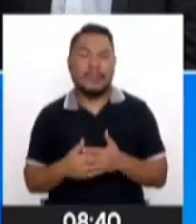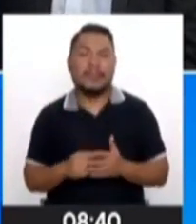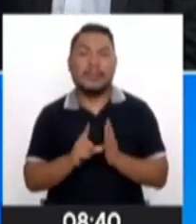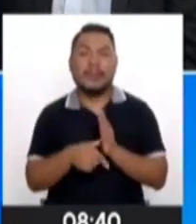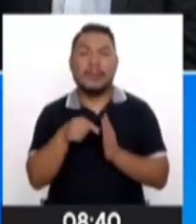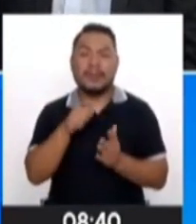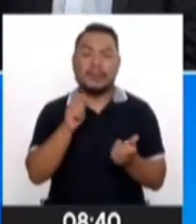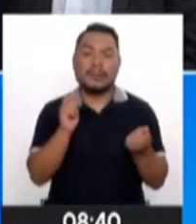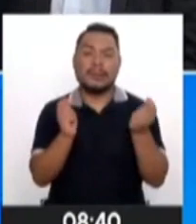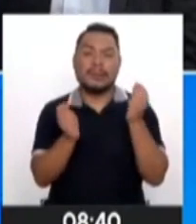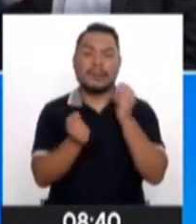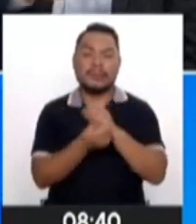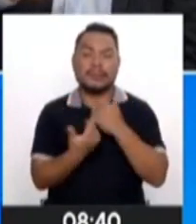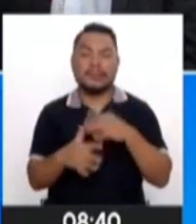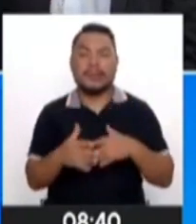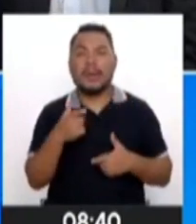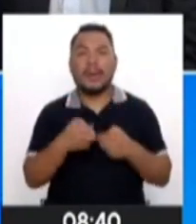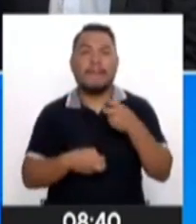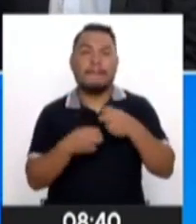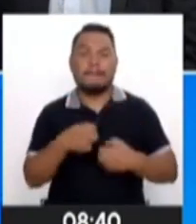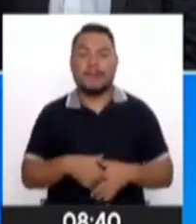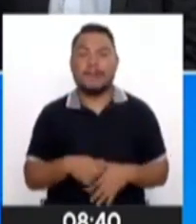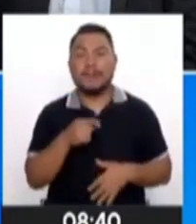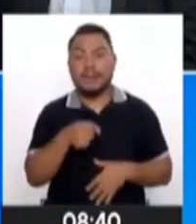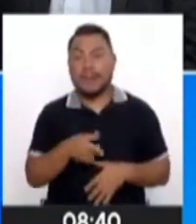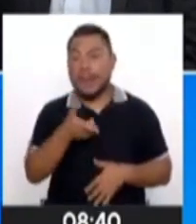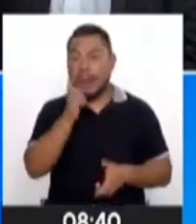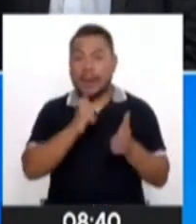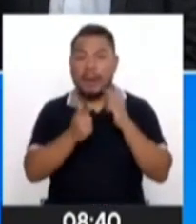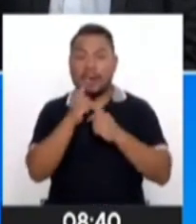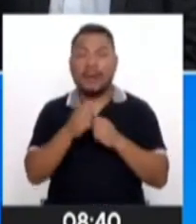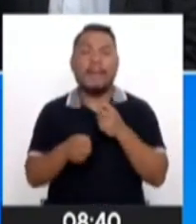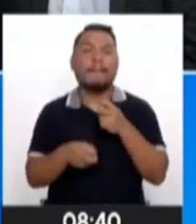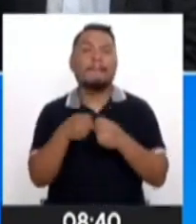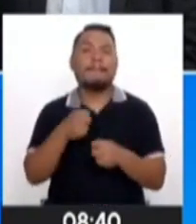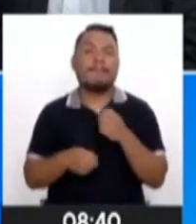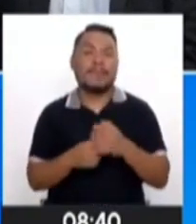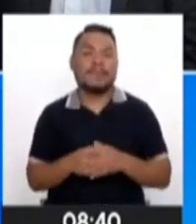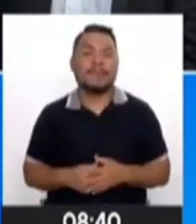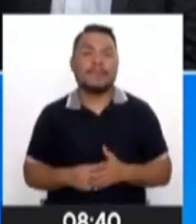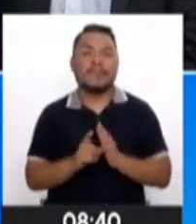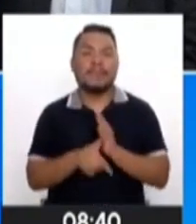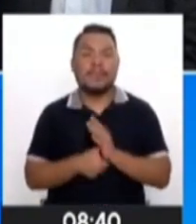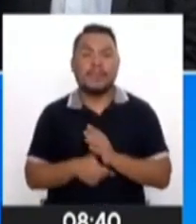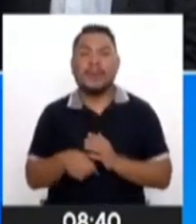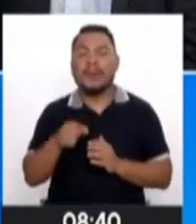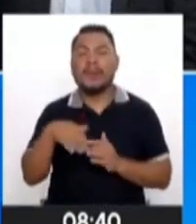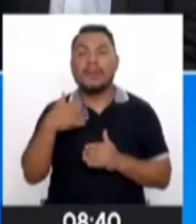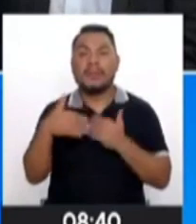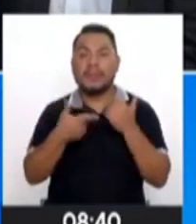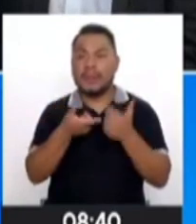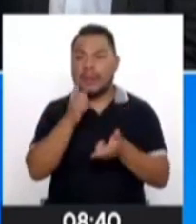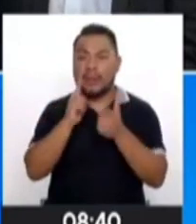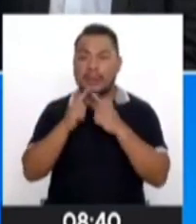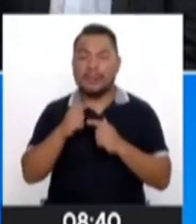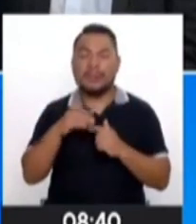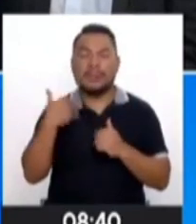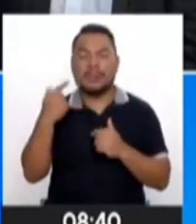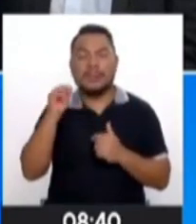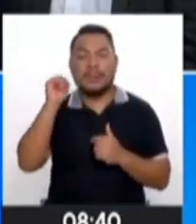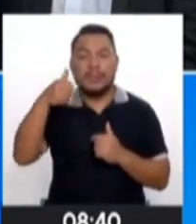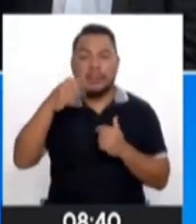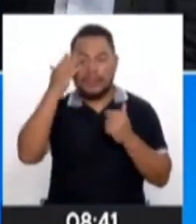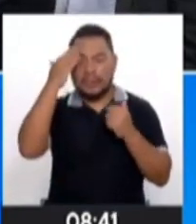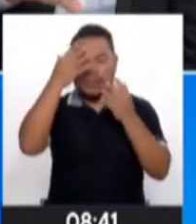convertirte en el alcohólico problema, porque esto es una enfermedad progresiva. Comienzan a borrar cassette, le llaman el alcohólico sano. Comienzas a perder